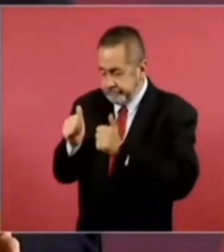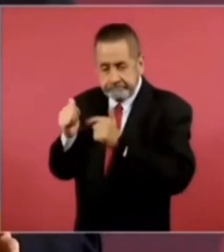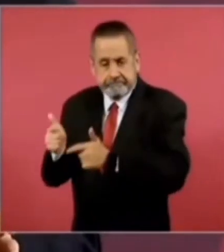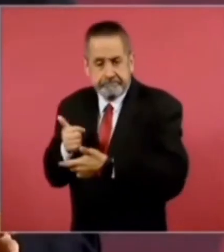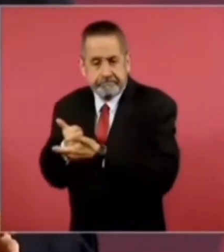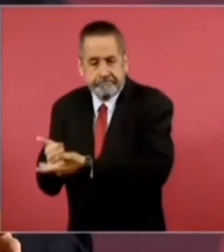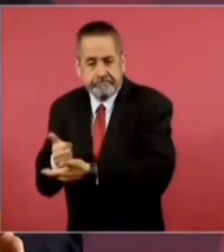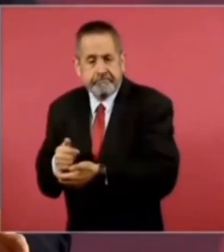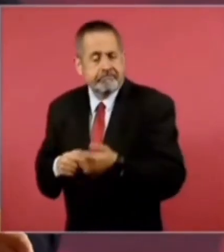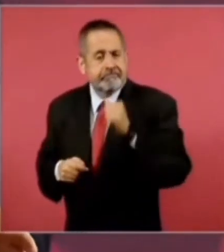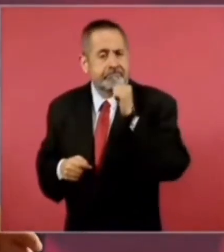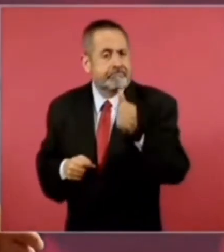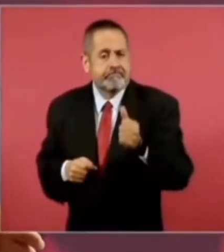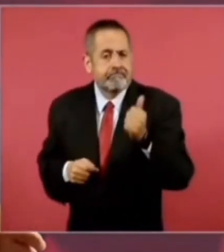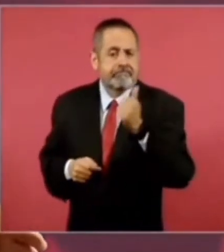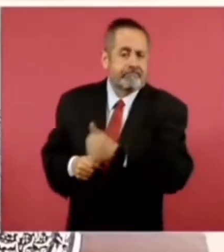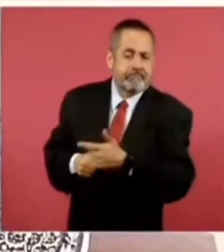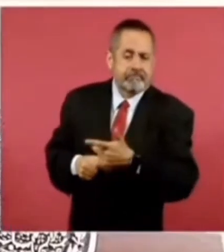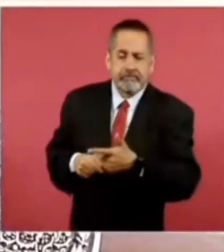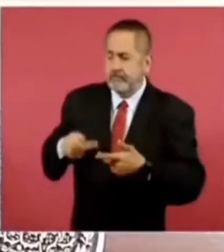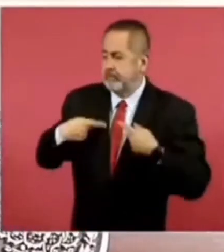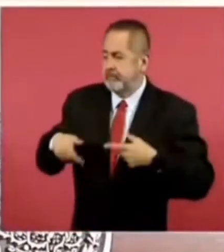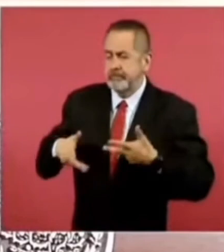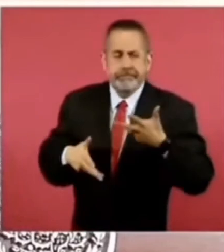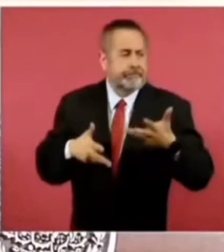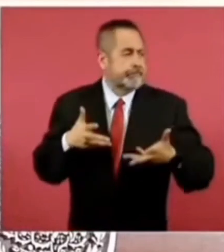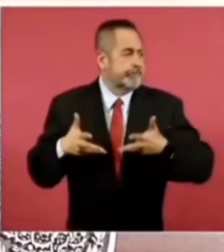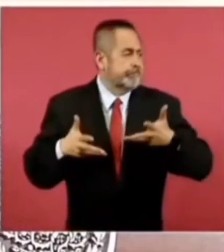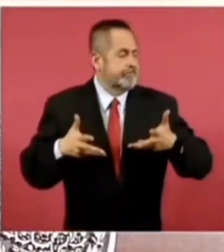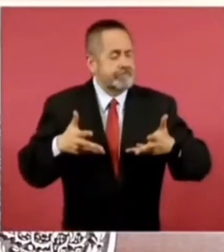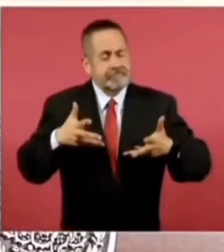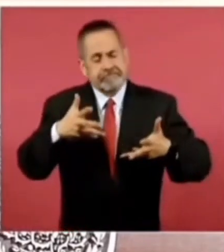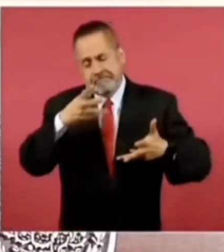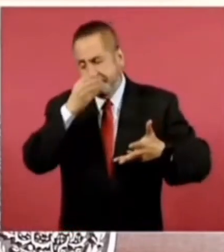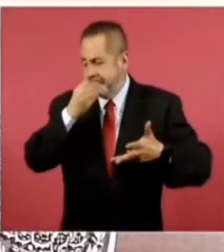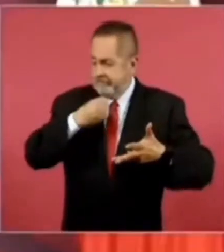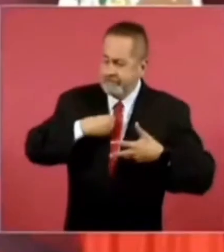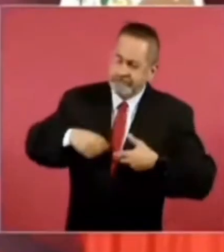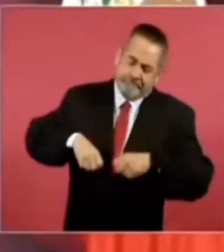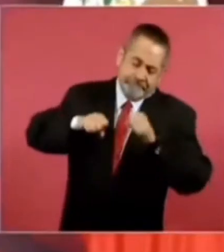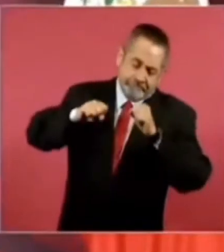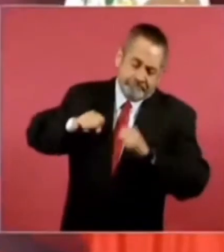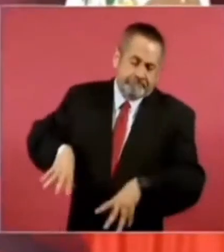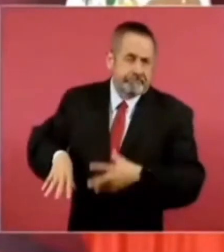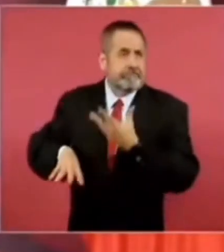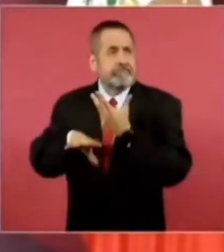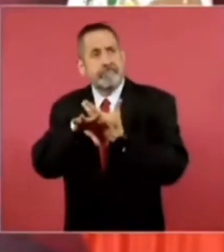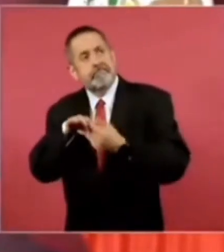donde la gente se ve obligada a abandonar sus lugares de origen,